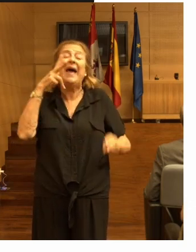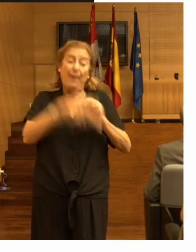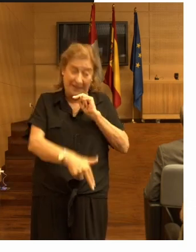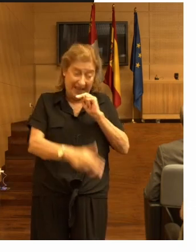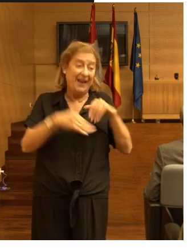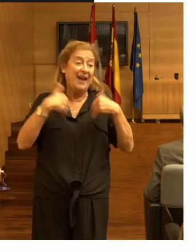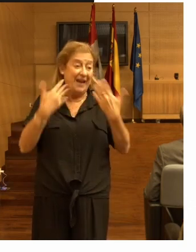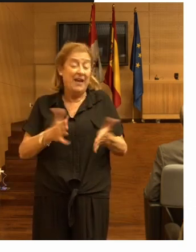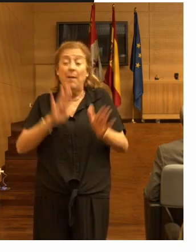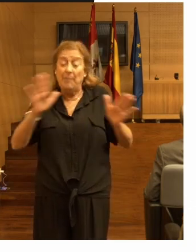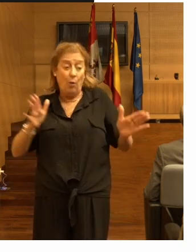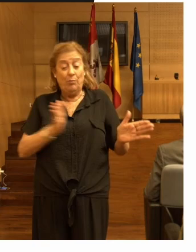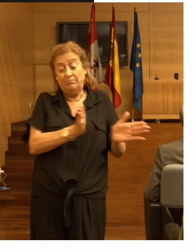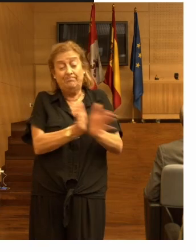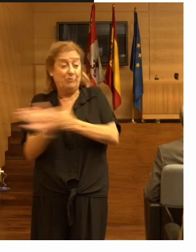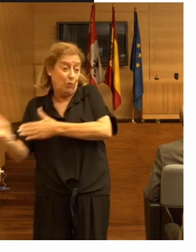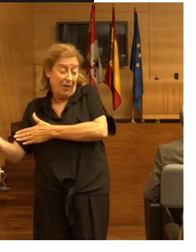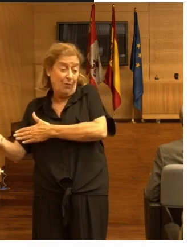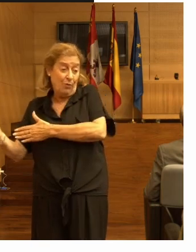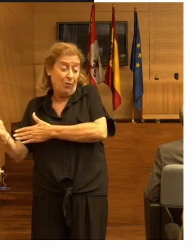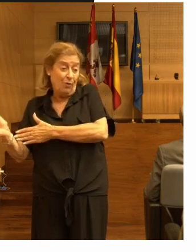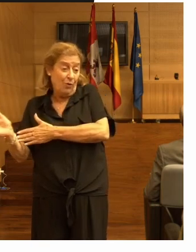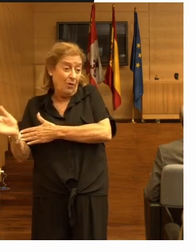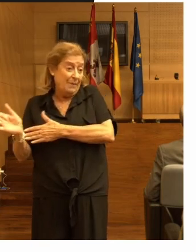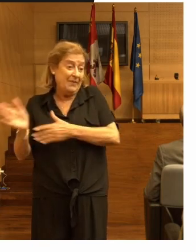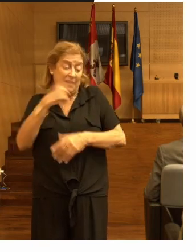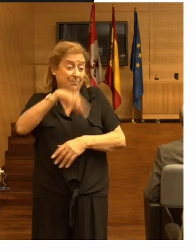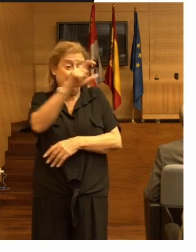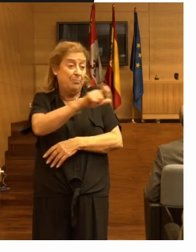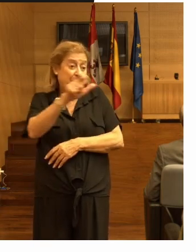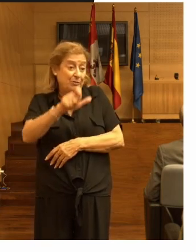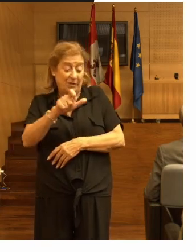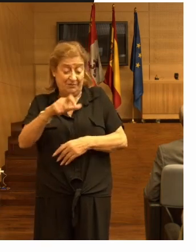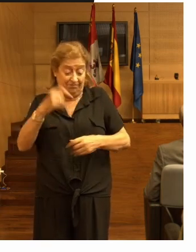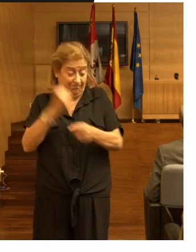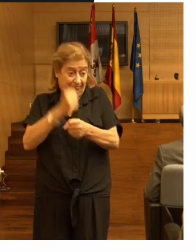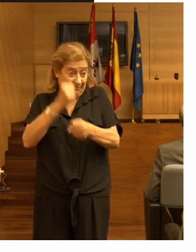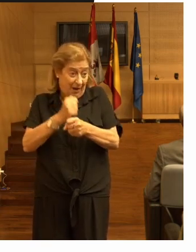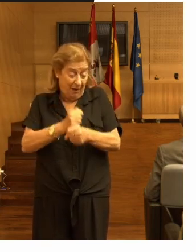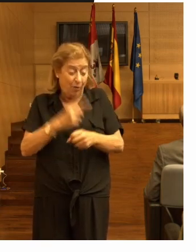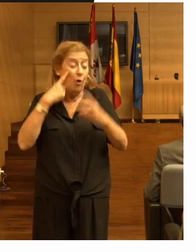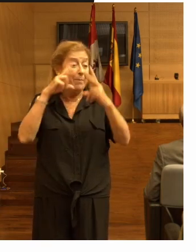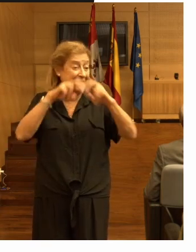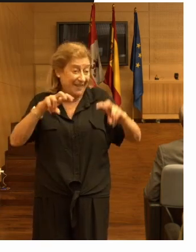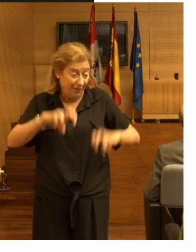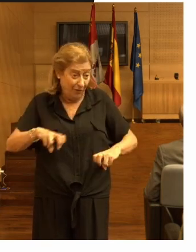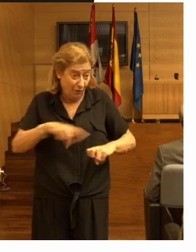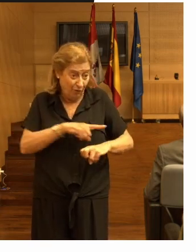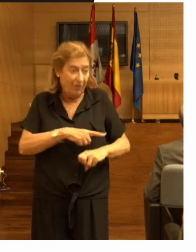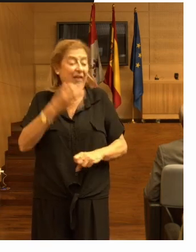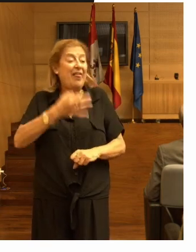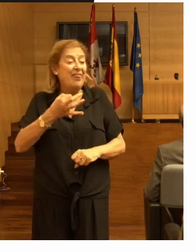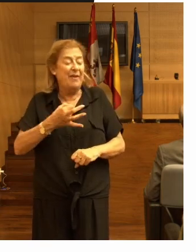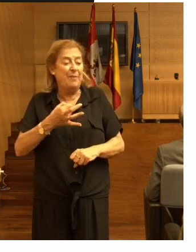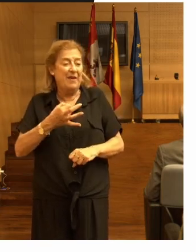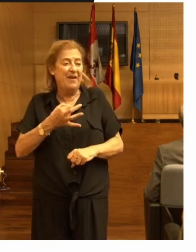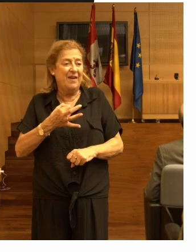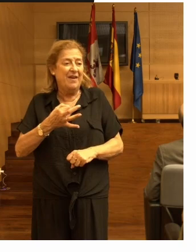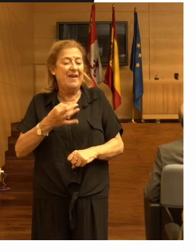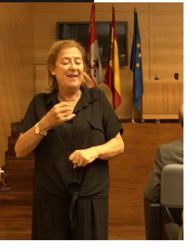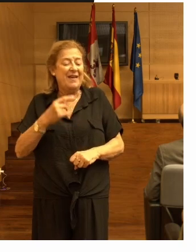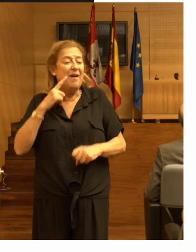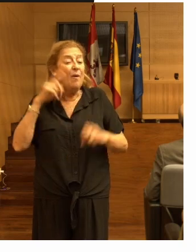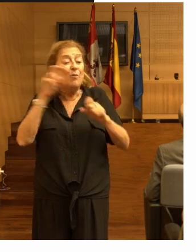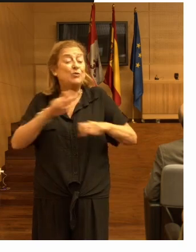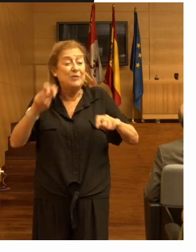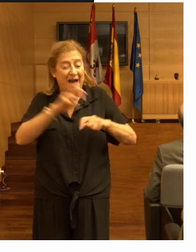pero por otro lado las personas que os dedicáis a la investigación tenemos que sacar al